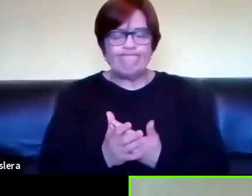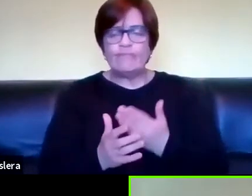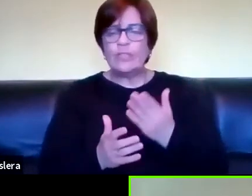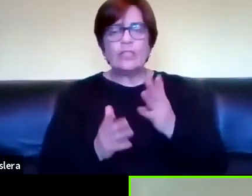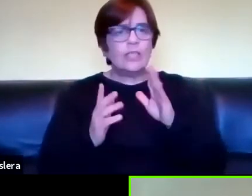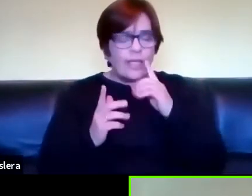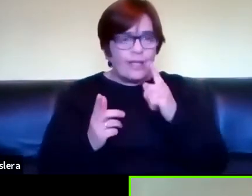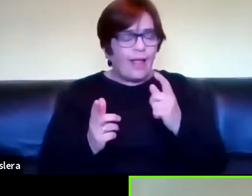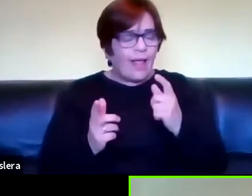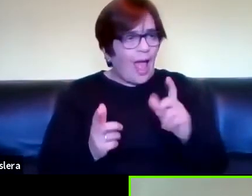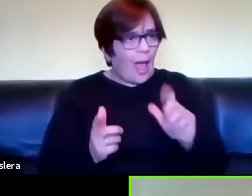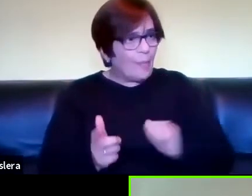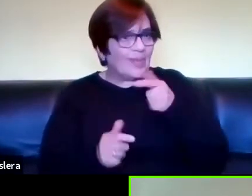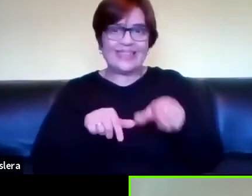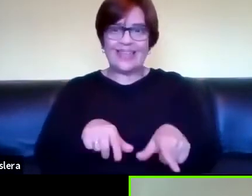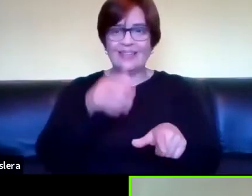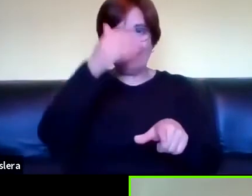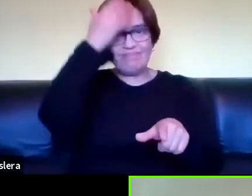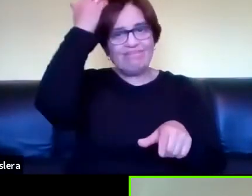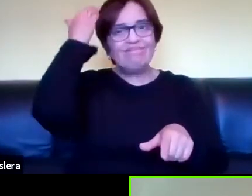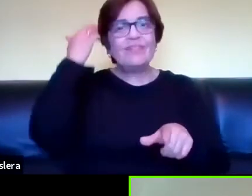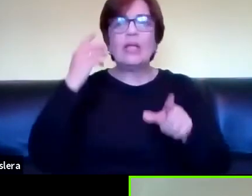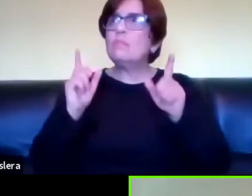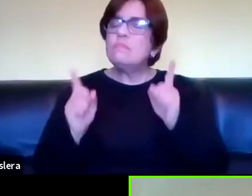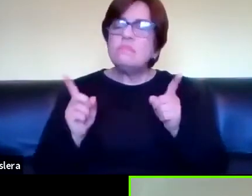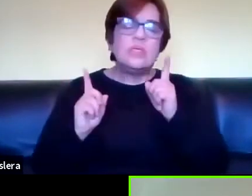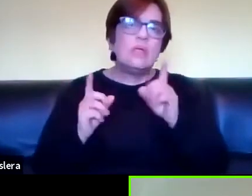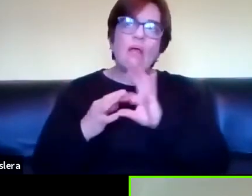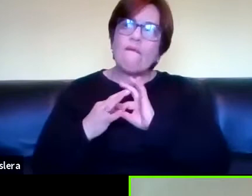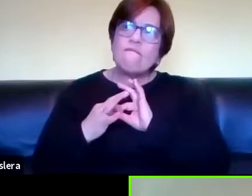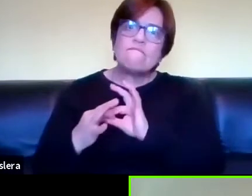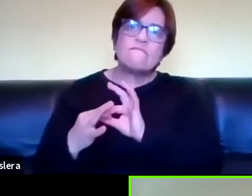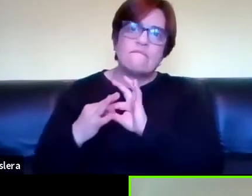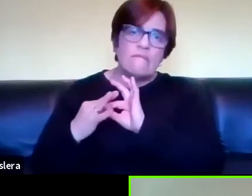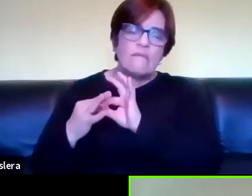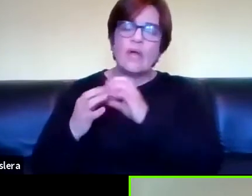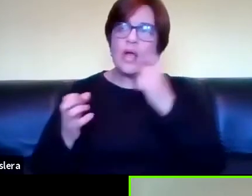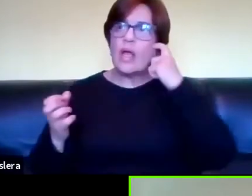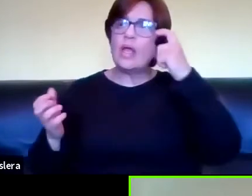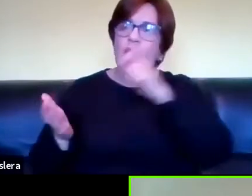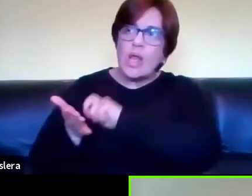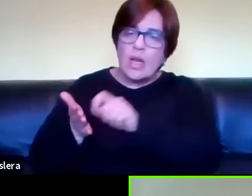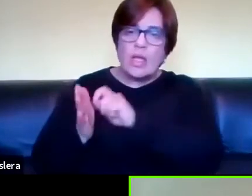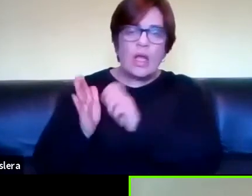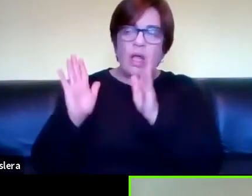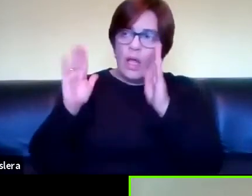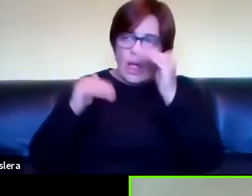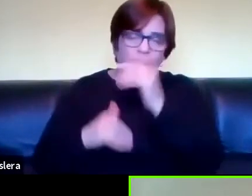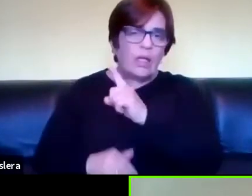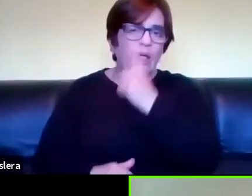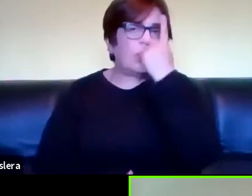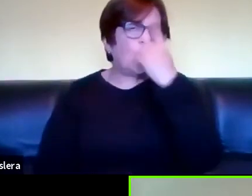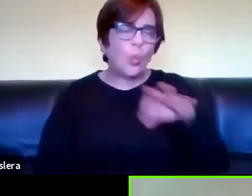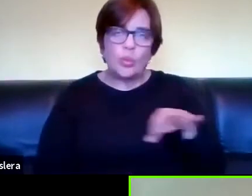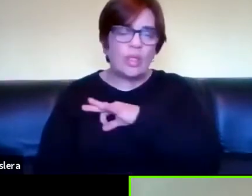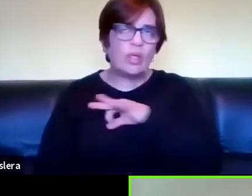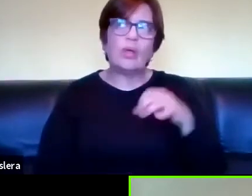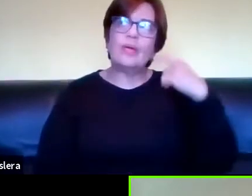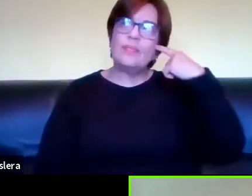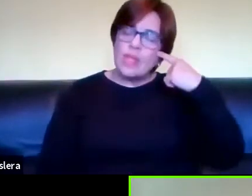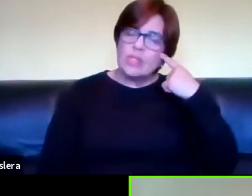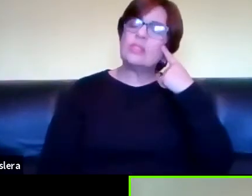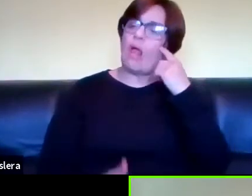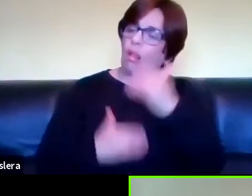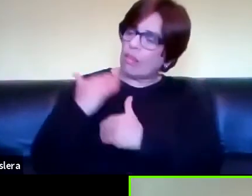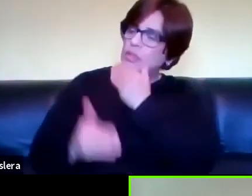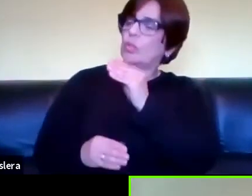este tema o sea que la escuela sigue como muy pegada a lo que yo llamaría una ideología escriturocéntrica es decir a creer que la cultura letrada es solo